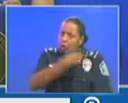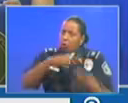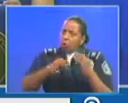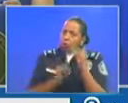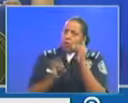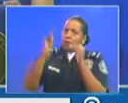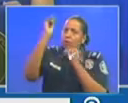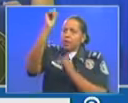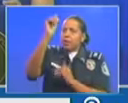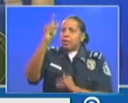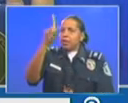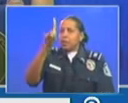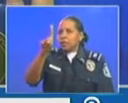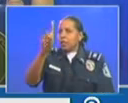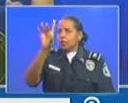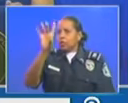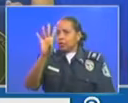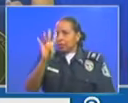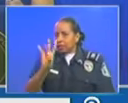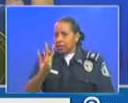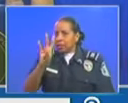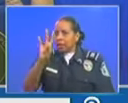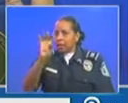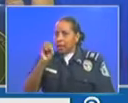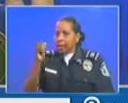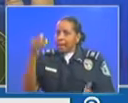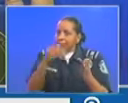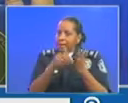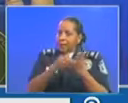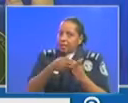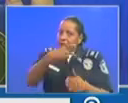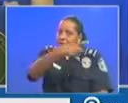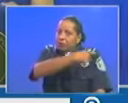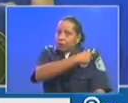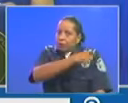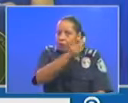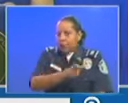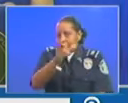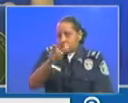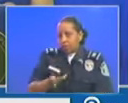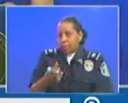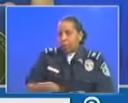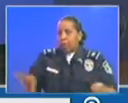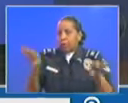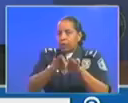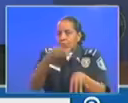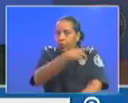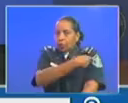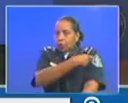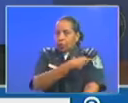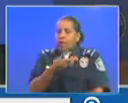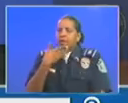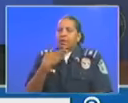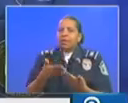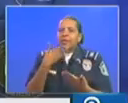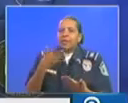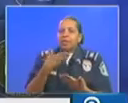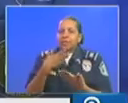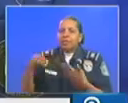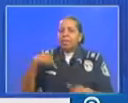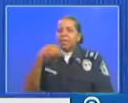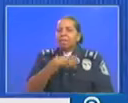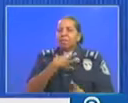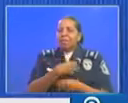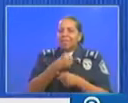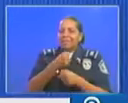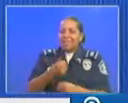arriba de 65 mil y es muy importante aplicarse las vacunas gracias señora ministra de esta manera culminamos la